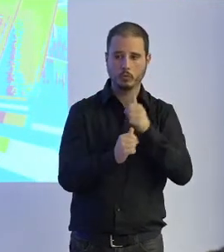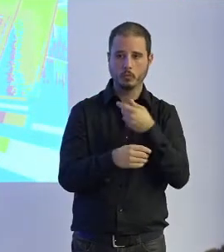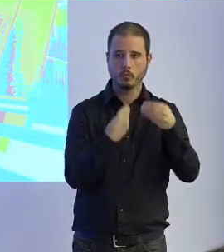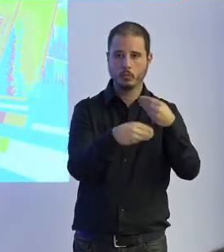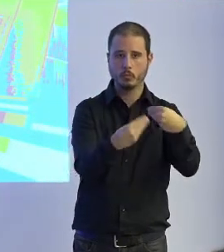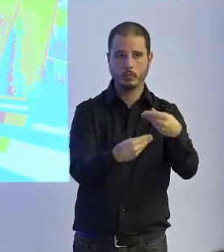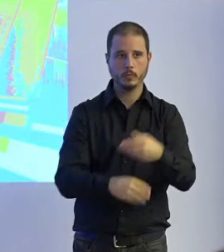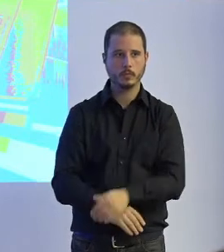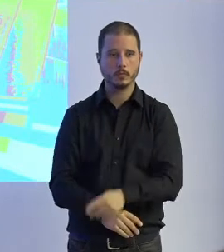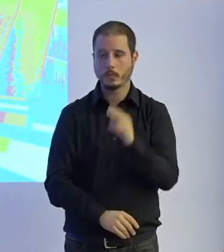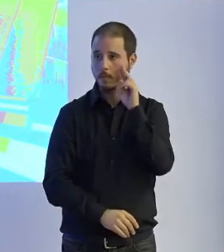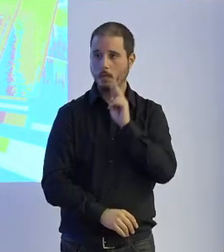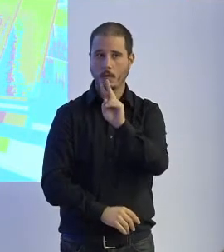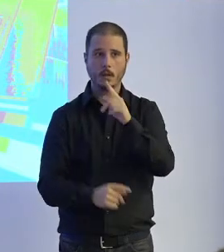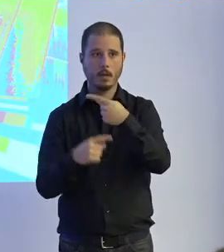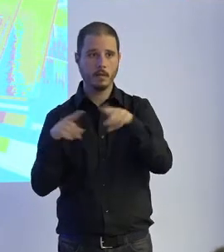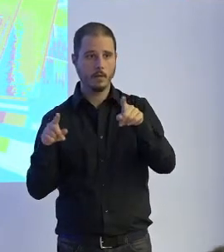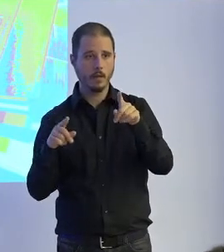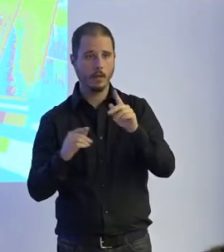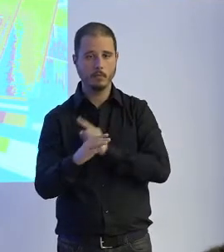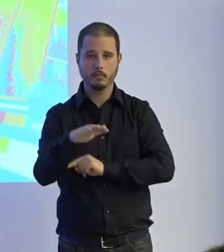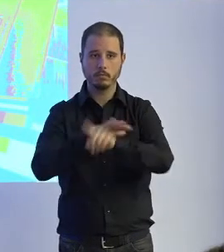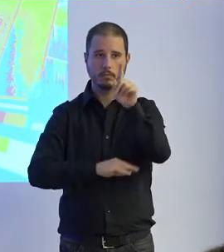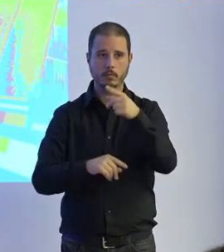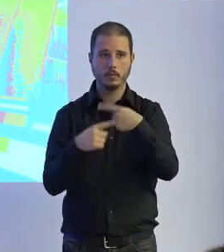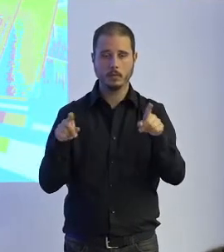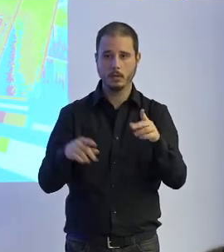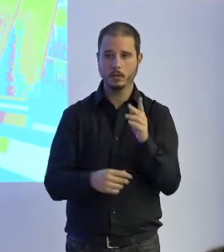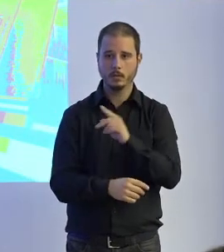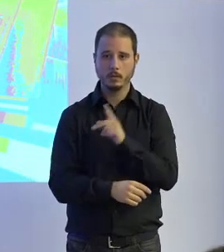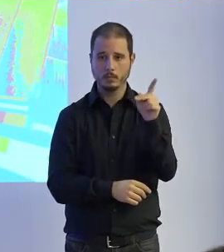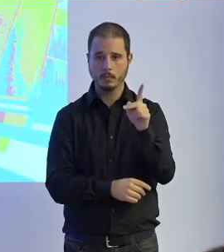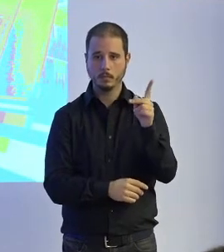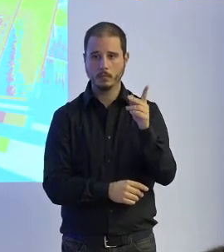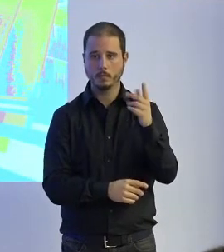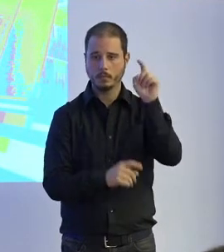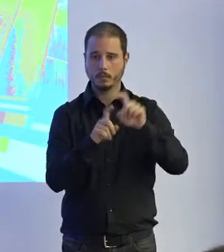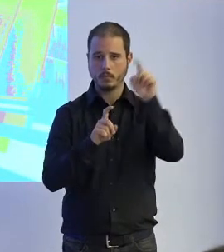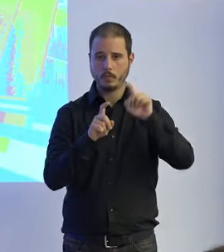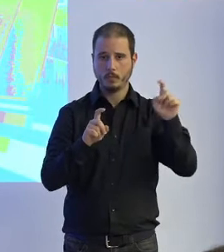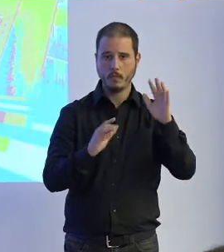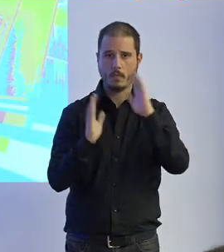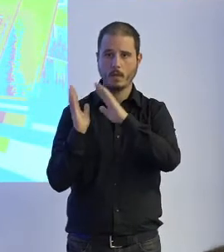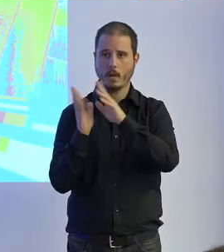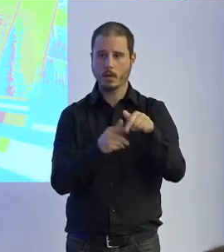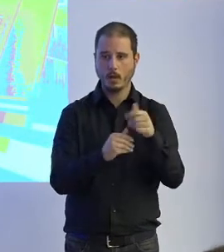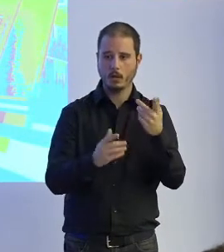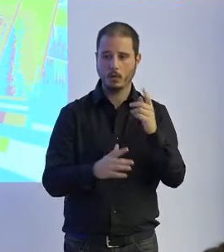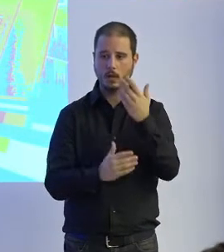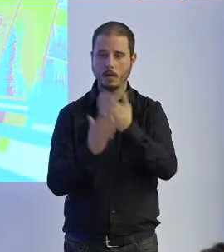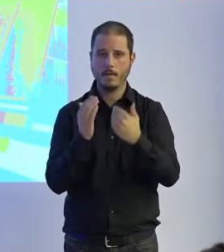pero ahí bueno veis un poco la diferencia de trayectoria bueno todo esto se puede ir calcular un estadístico del error de